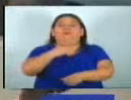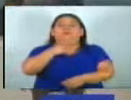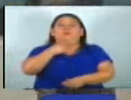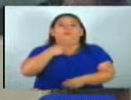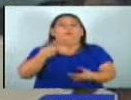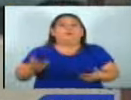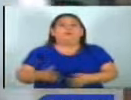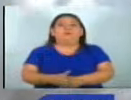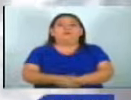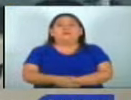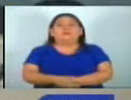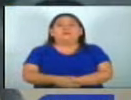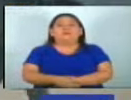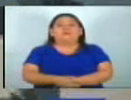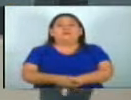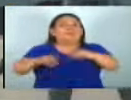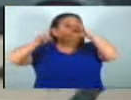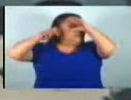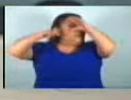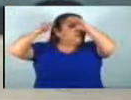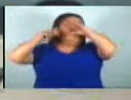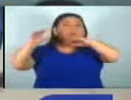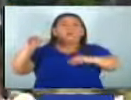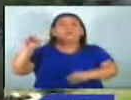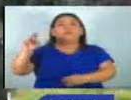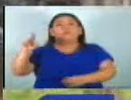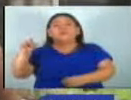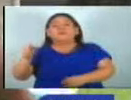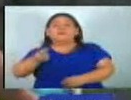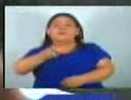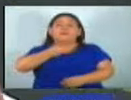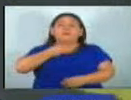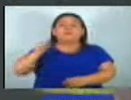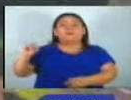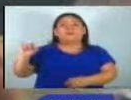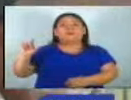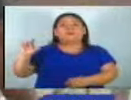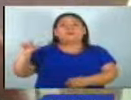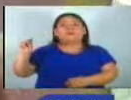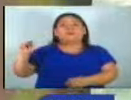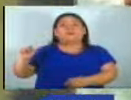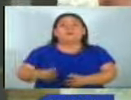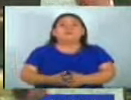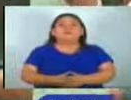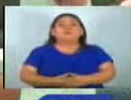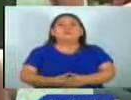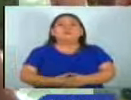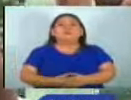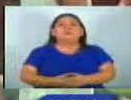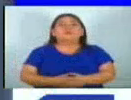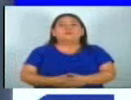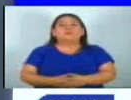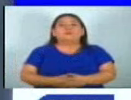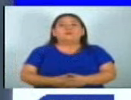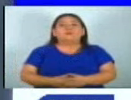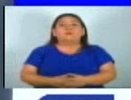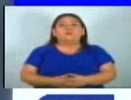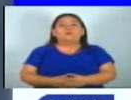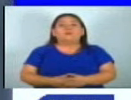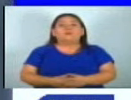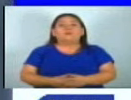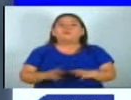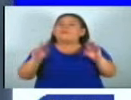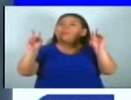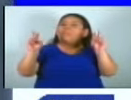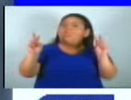básicas Con imágenes de Carlos Klee un reporte de Iliana Leiva para Noticiero Hechos Bien, y en